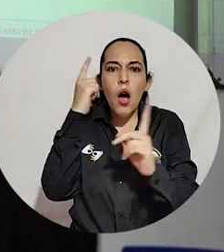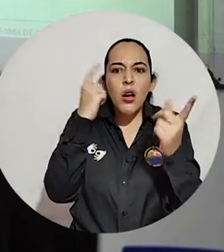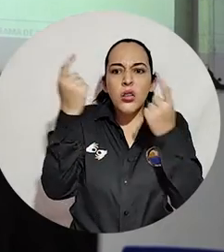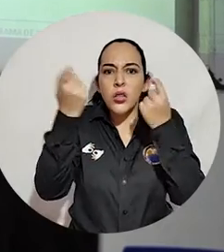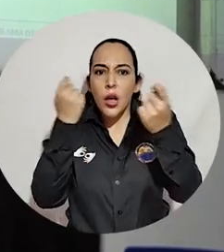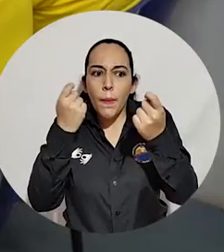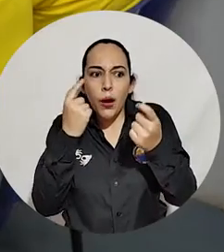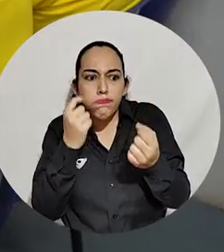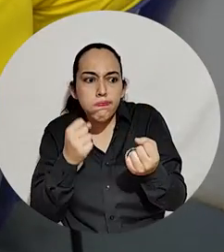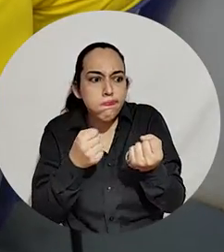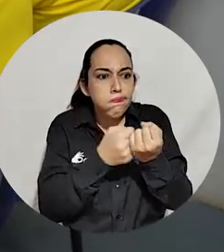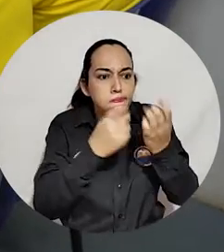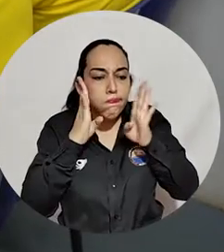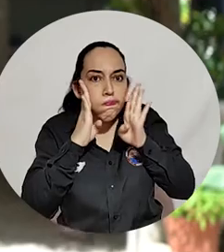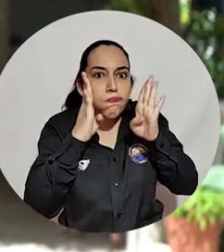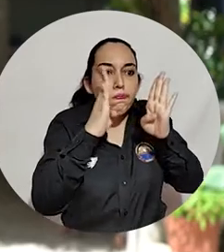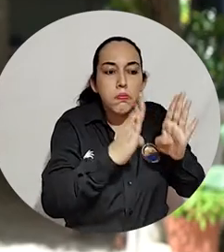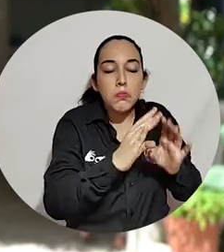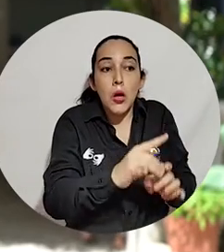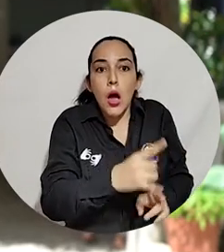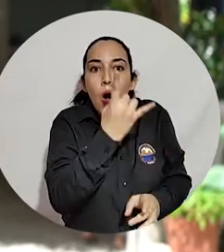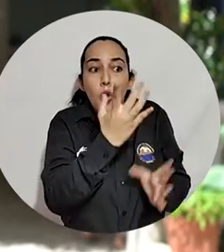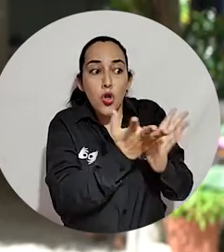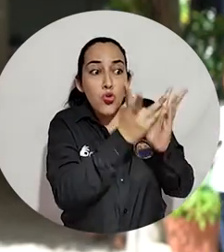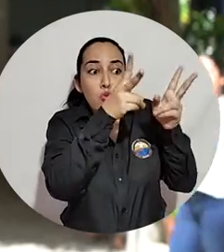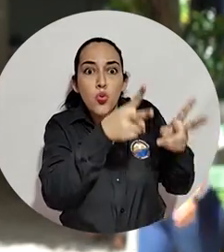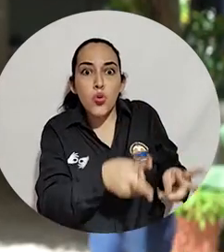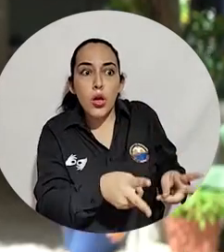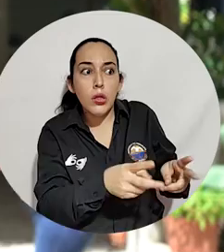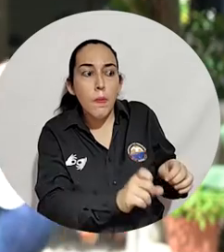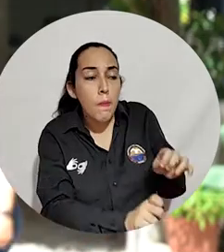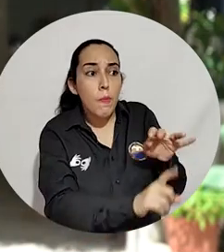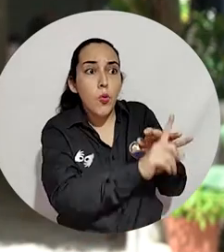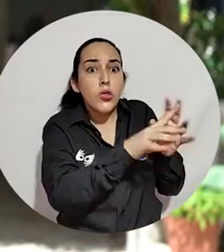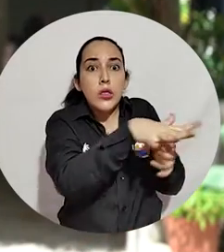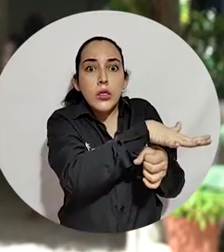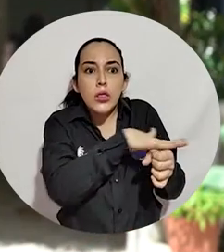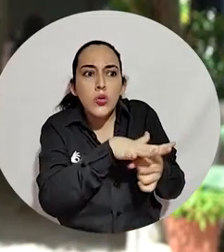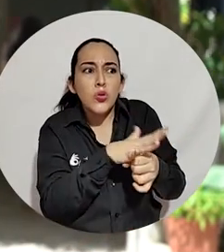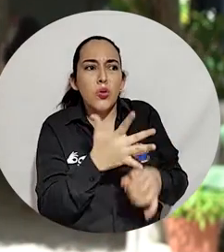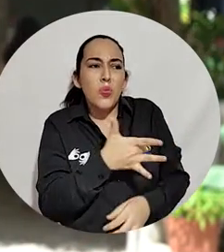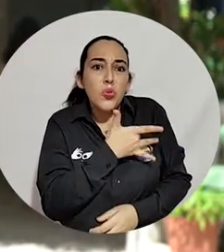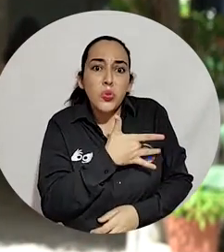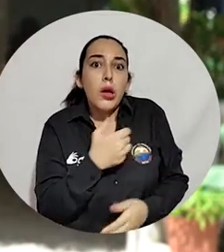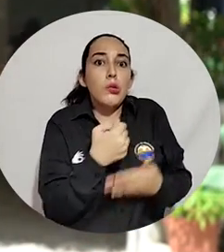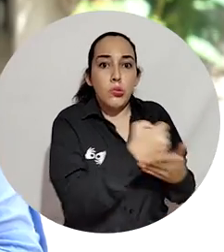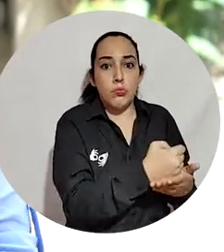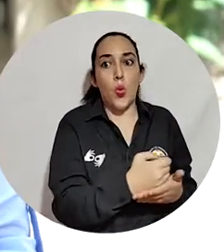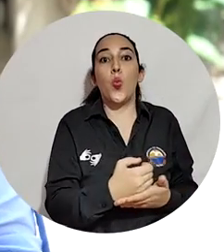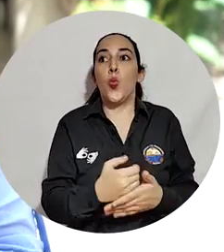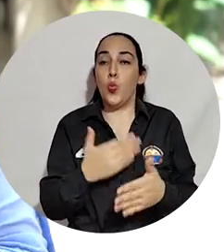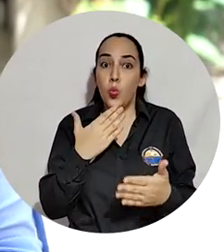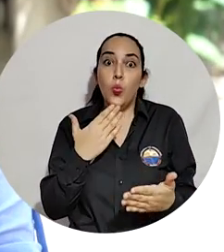Saber cuáles son las rutas a seguir para darle una atención necesaria en caso de que los estudiantes presenten algún tipo de síntoma.